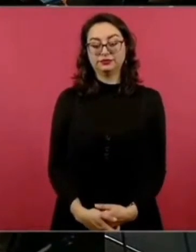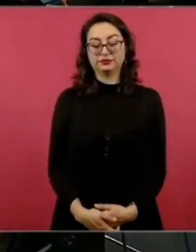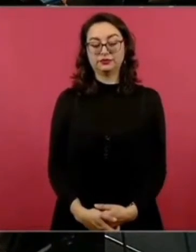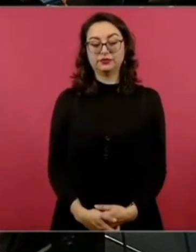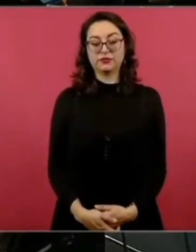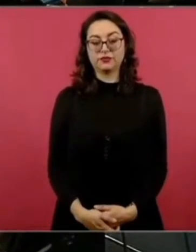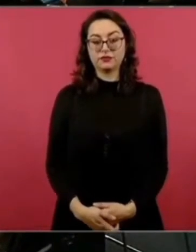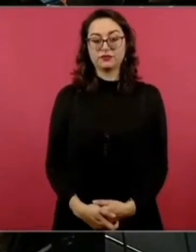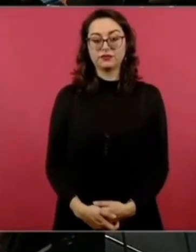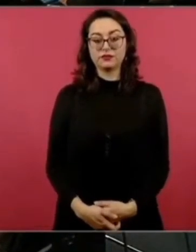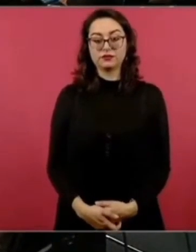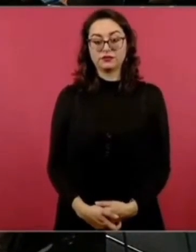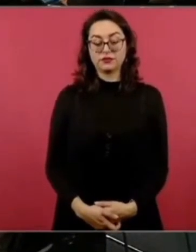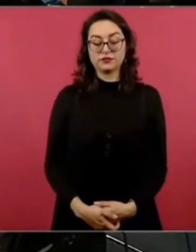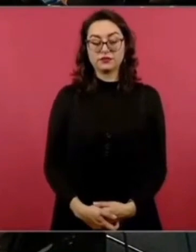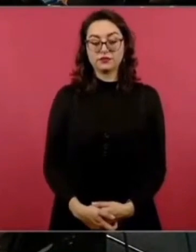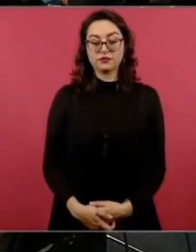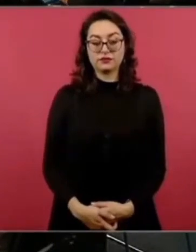y que